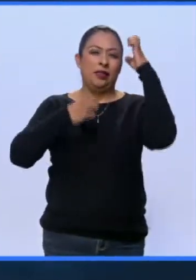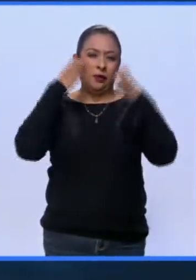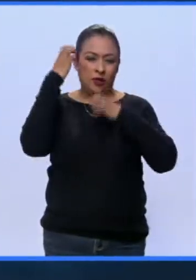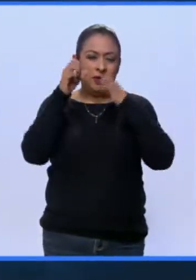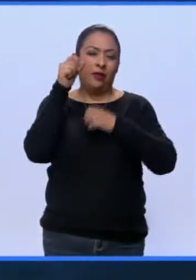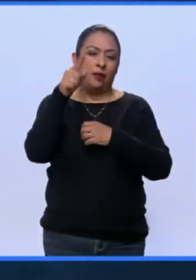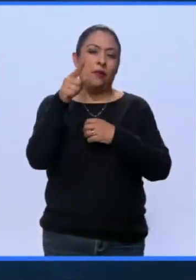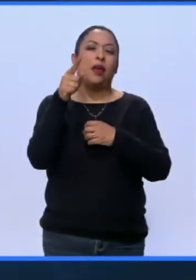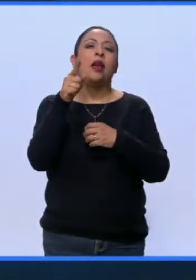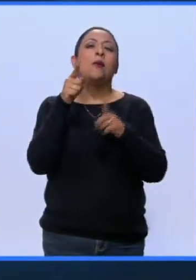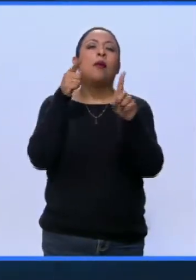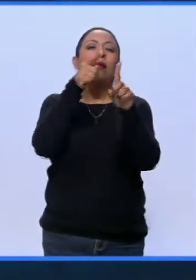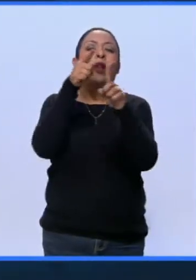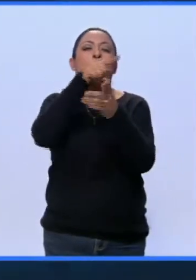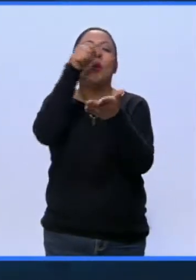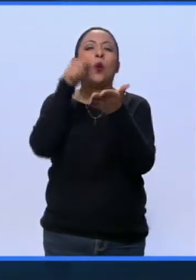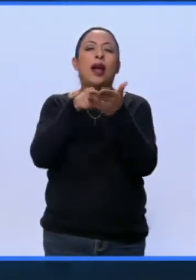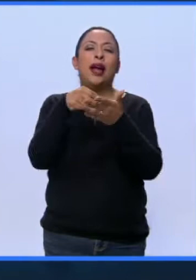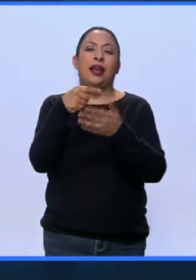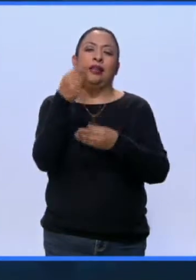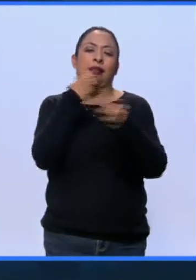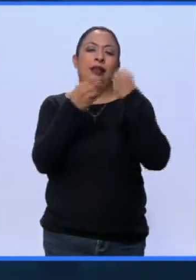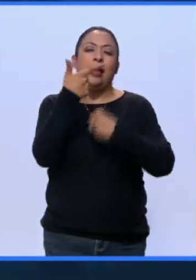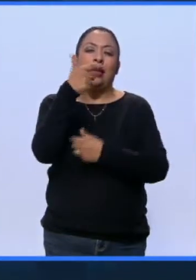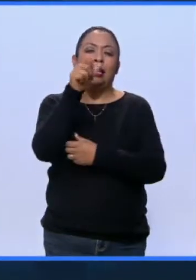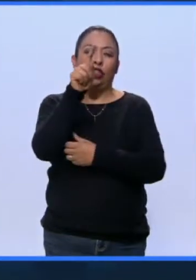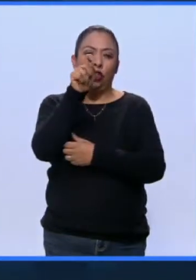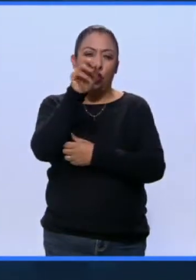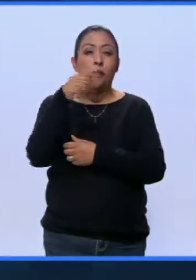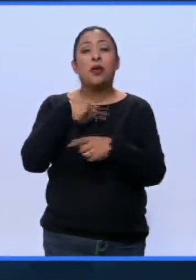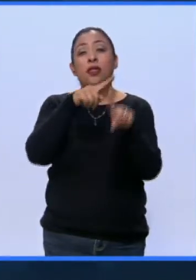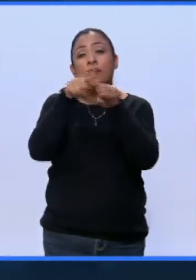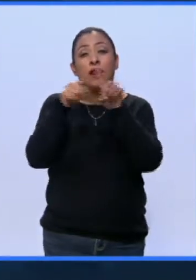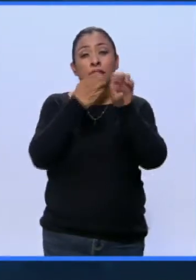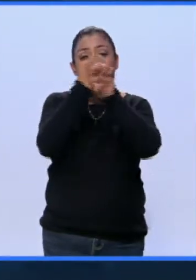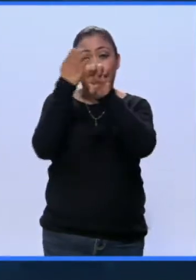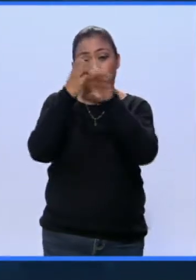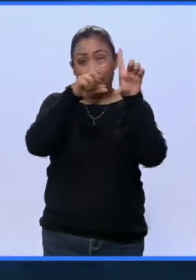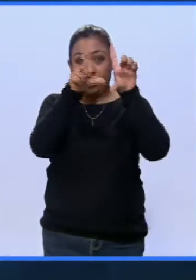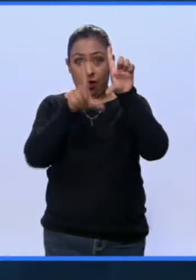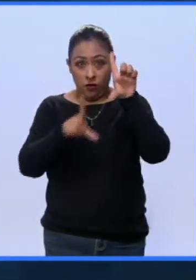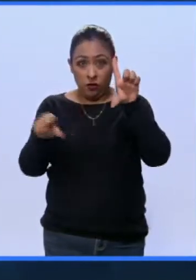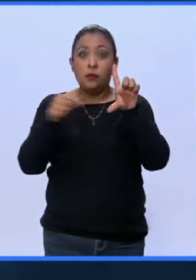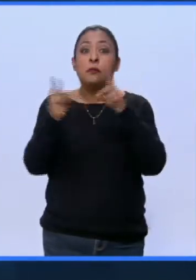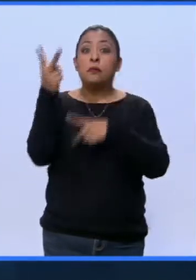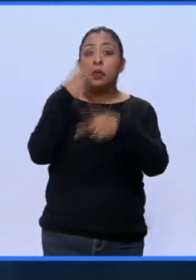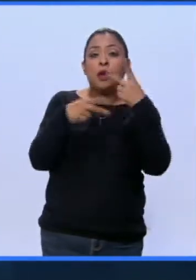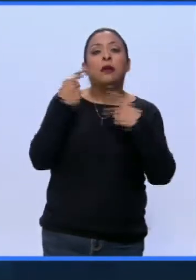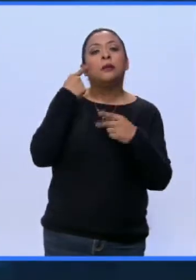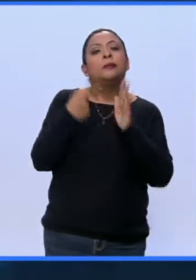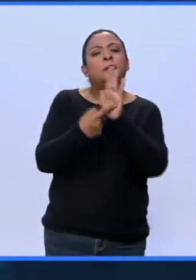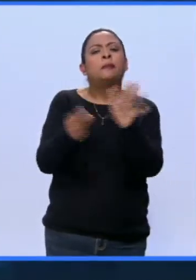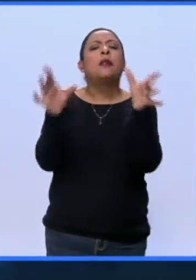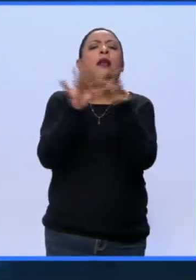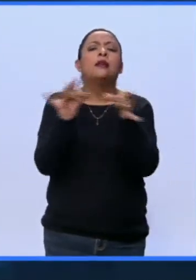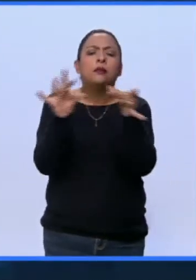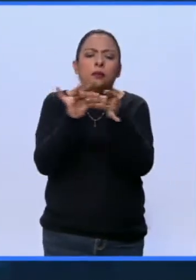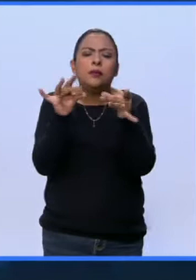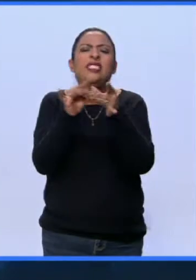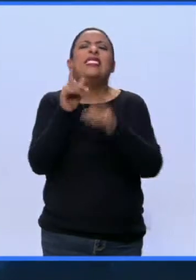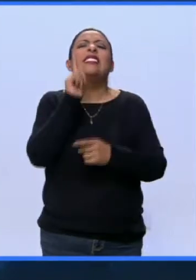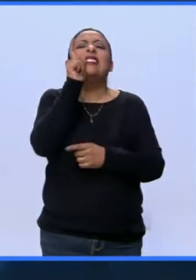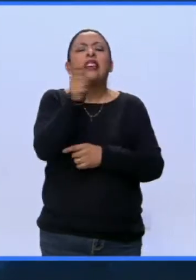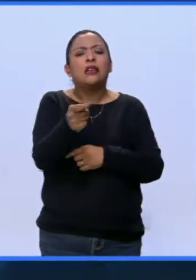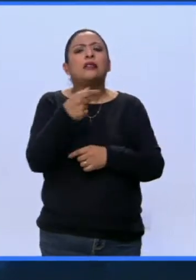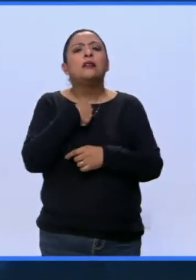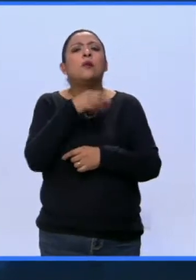también, viene a diferentes estados de la República a decirnos o platicarnos un poco qué